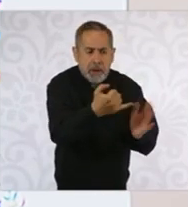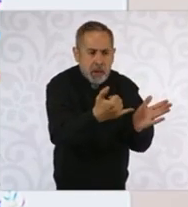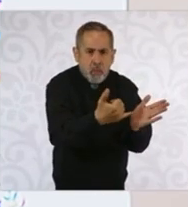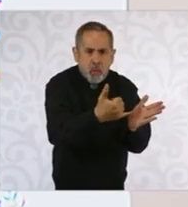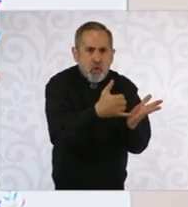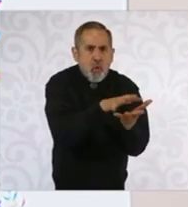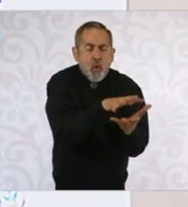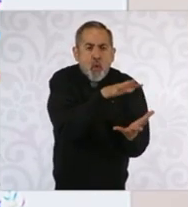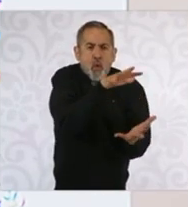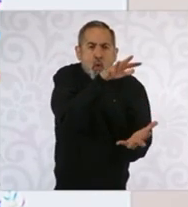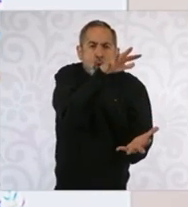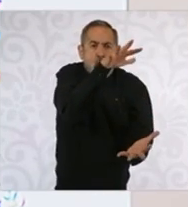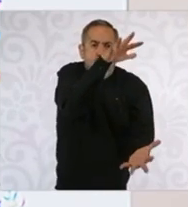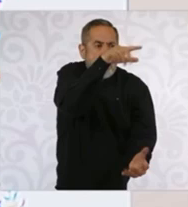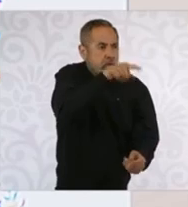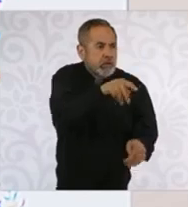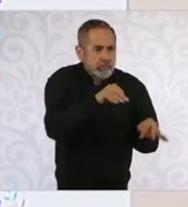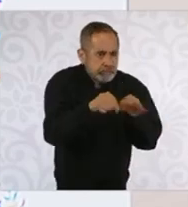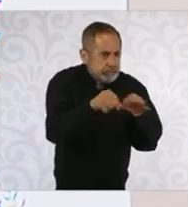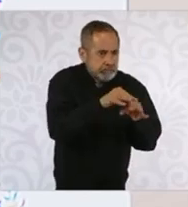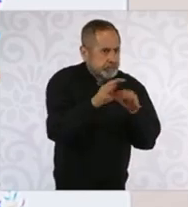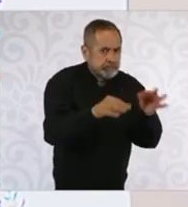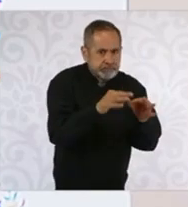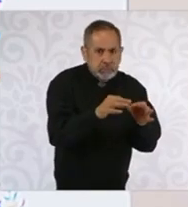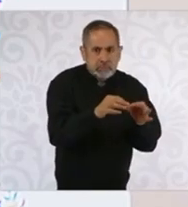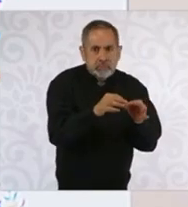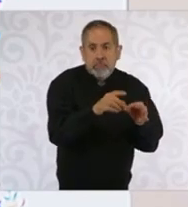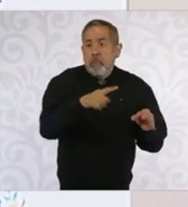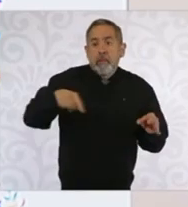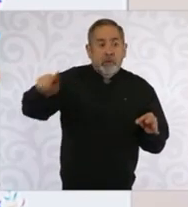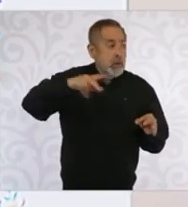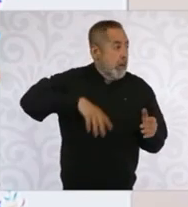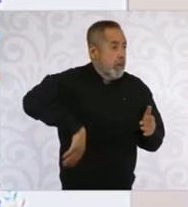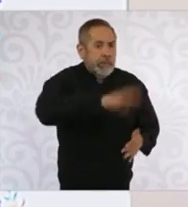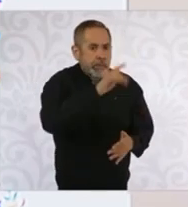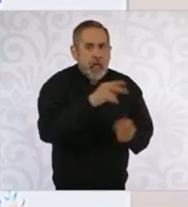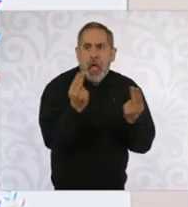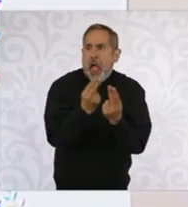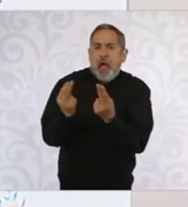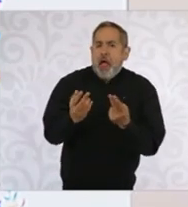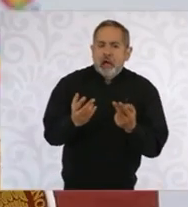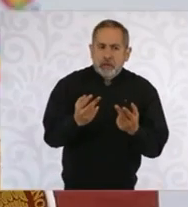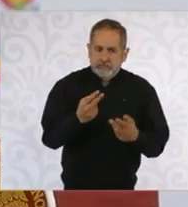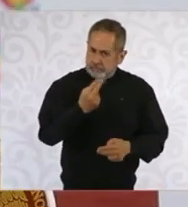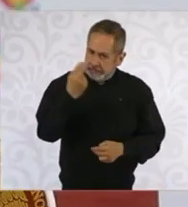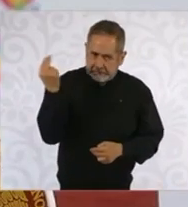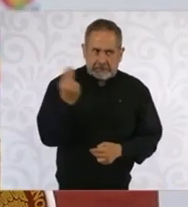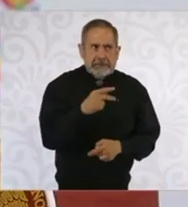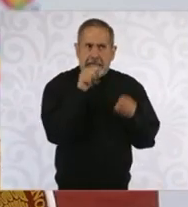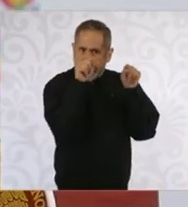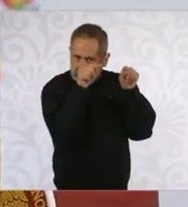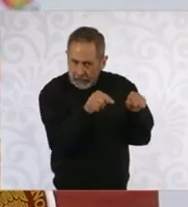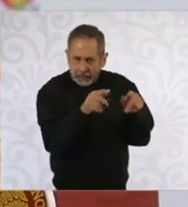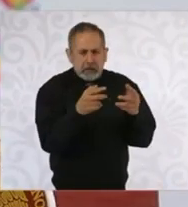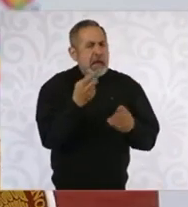trabajadores y esas trabajadoras. Entonces, ese es un primer punto que es importante que lo definamos.